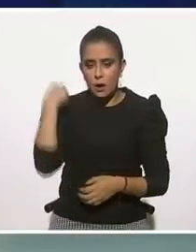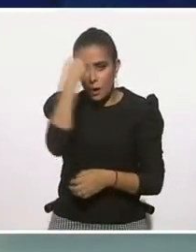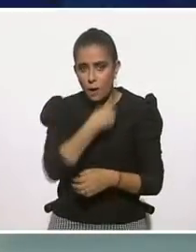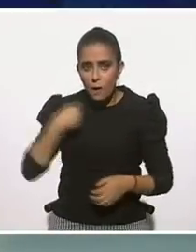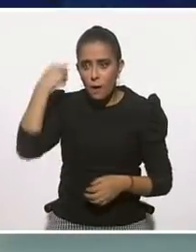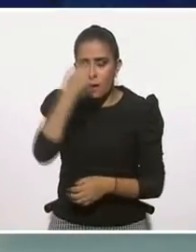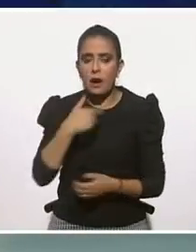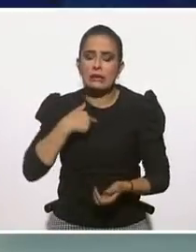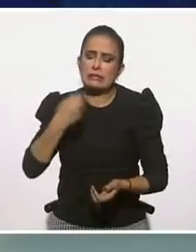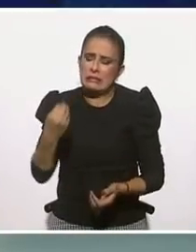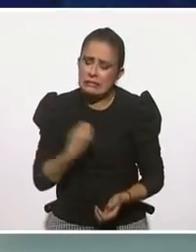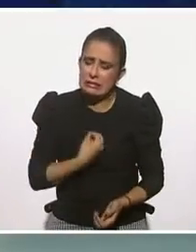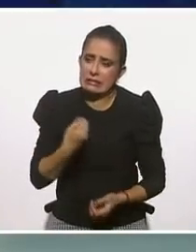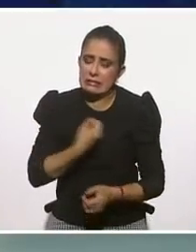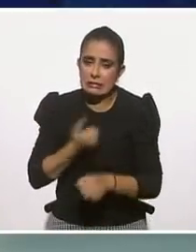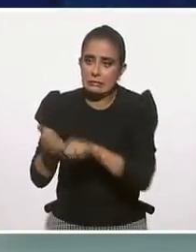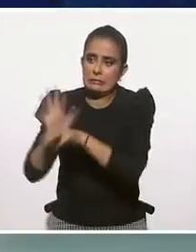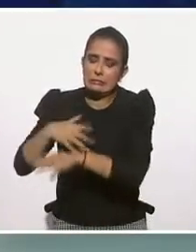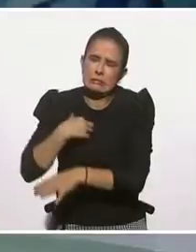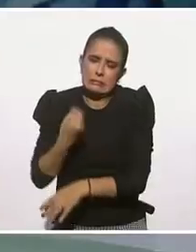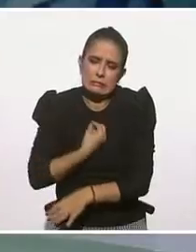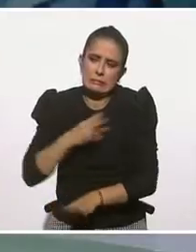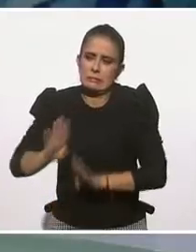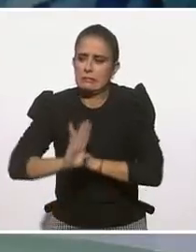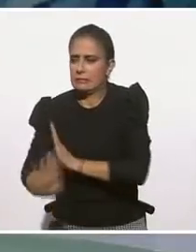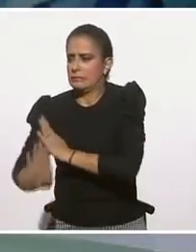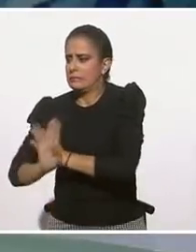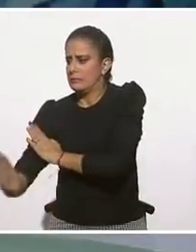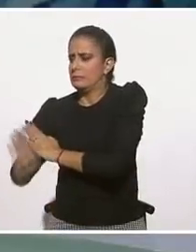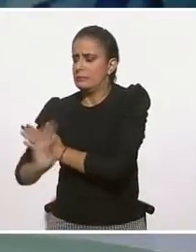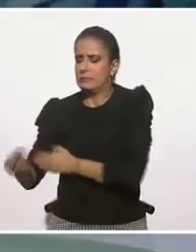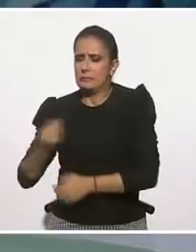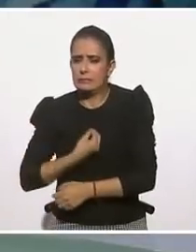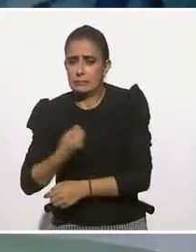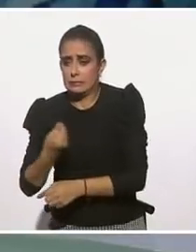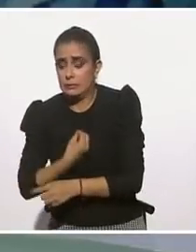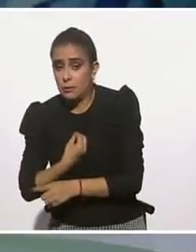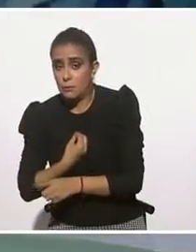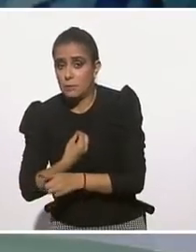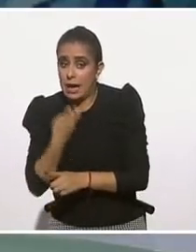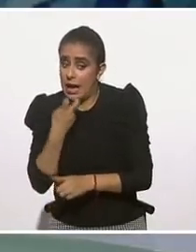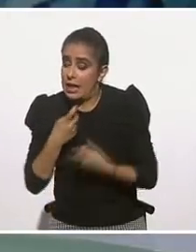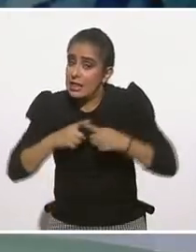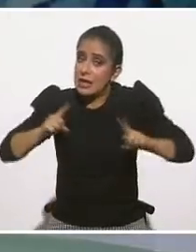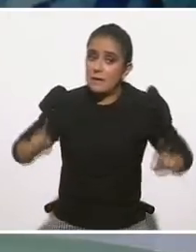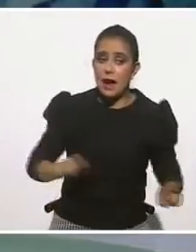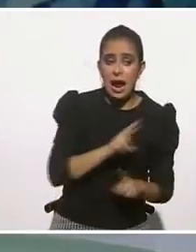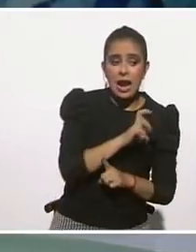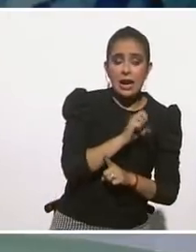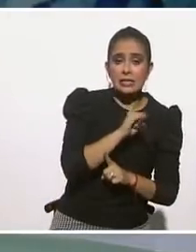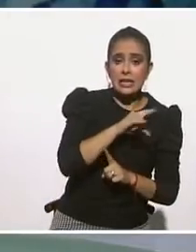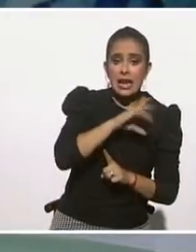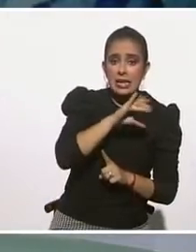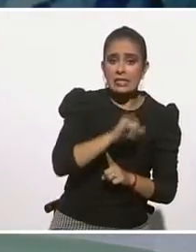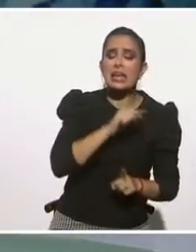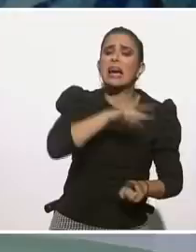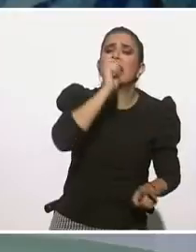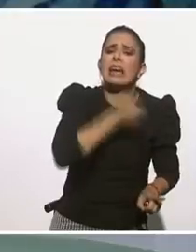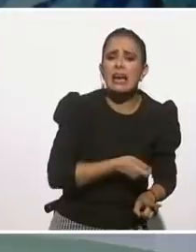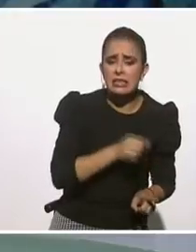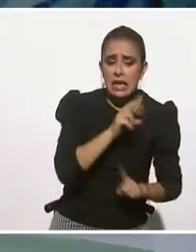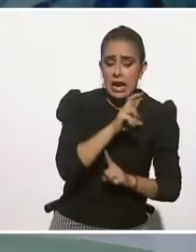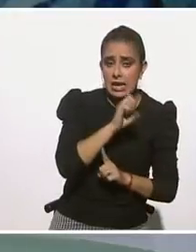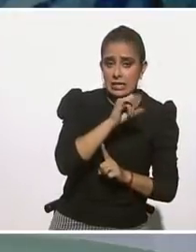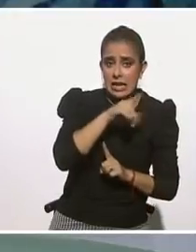y demás. Bueno, sí, está resistiendo, pero la resiliencia habla de un proceso adaptativo, es también